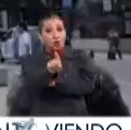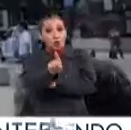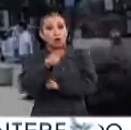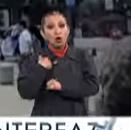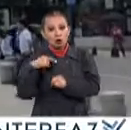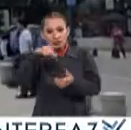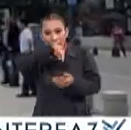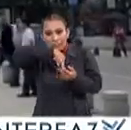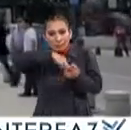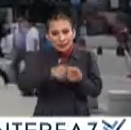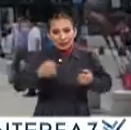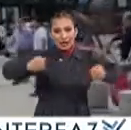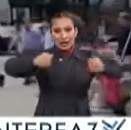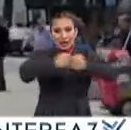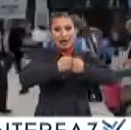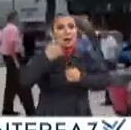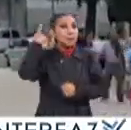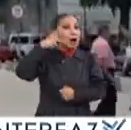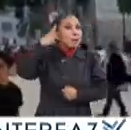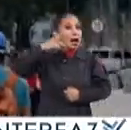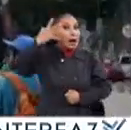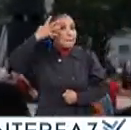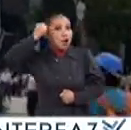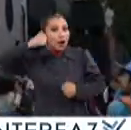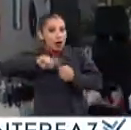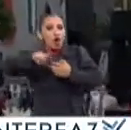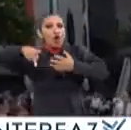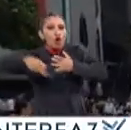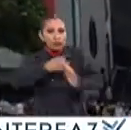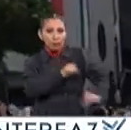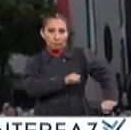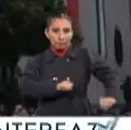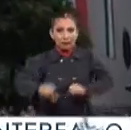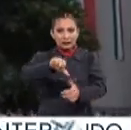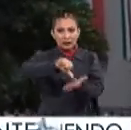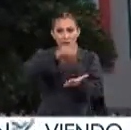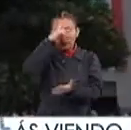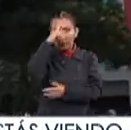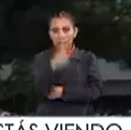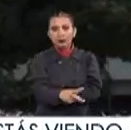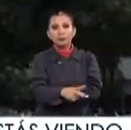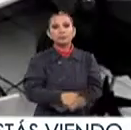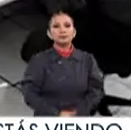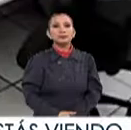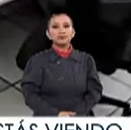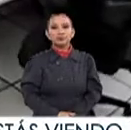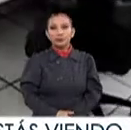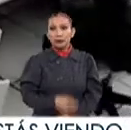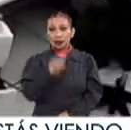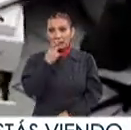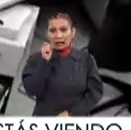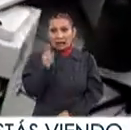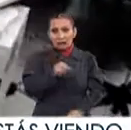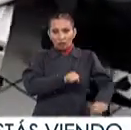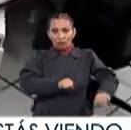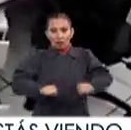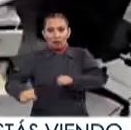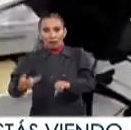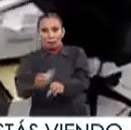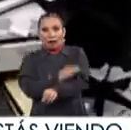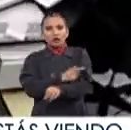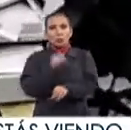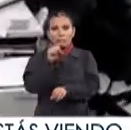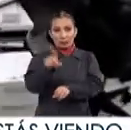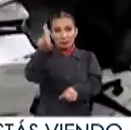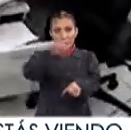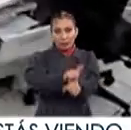Con epicentro en los límites entre Puebla y Morelos Volvió a sacudir el centro del país Se habla mucho sobre estos sismos ocurridos